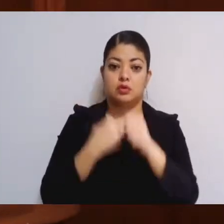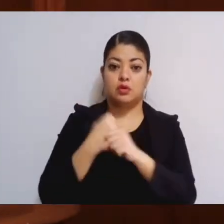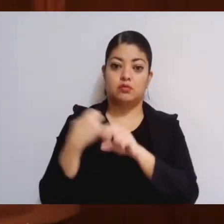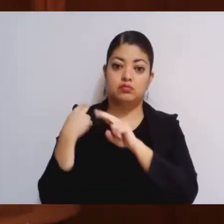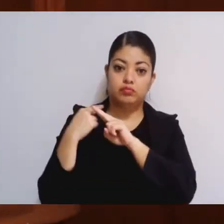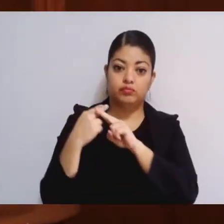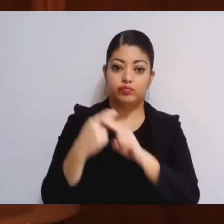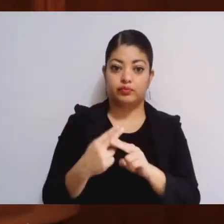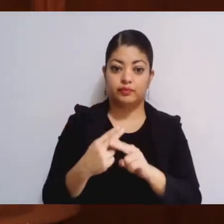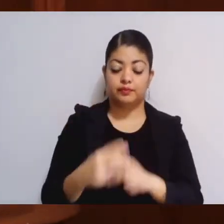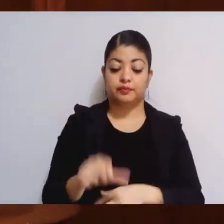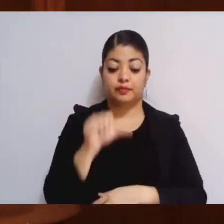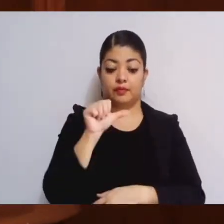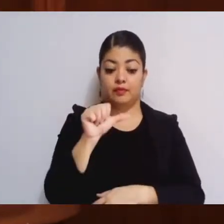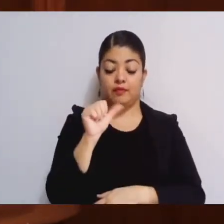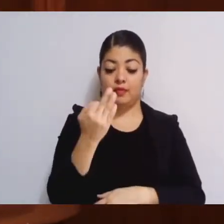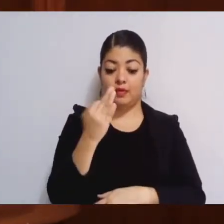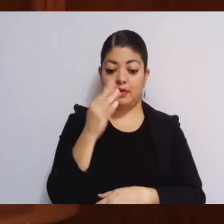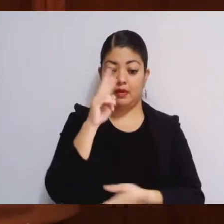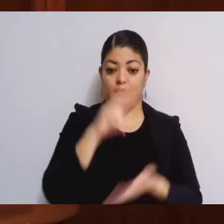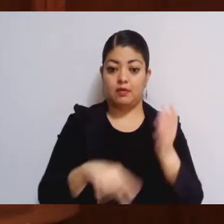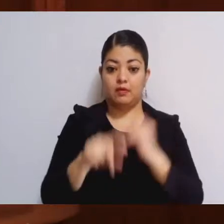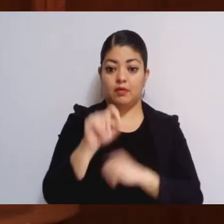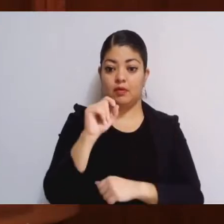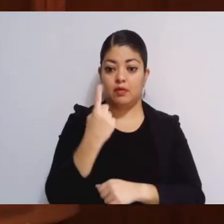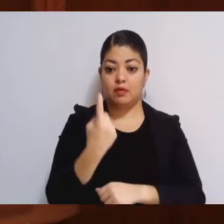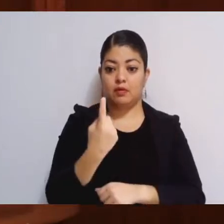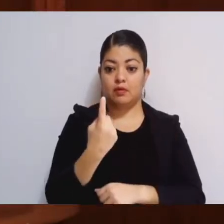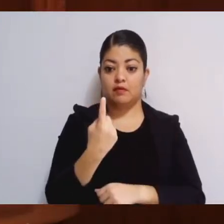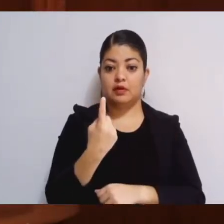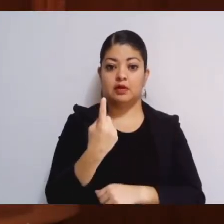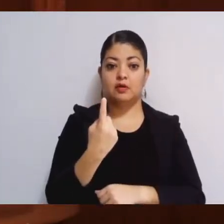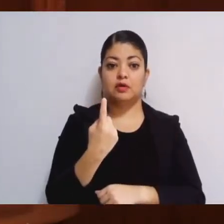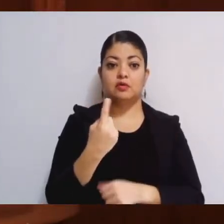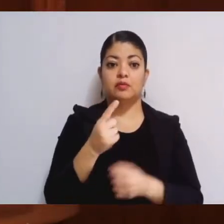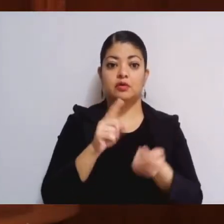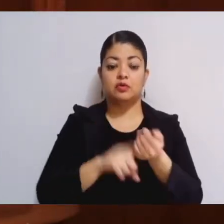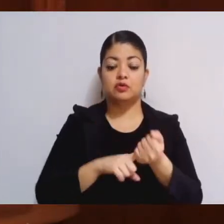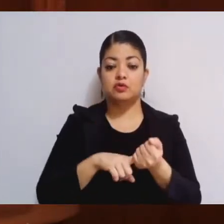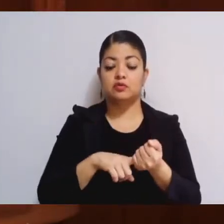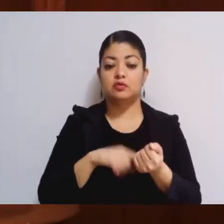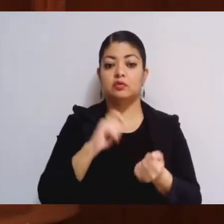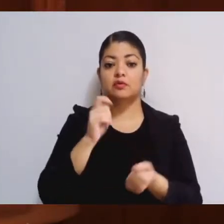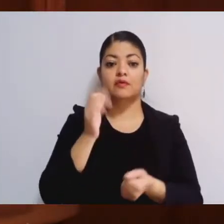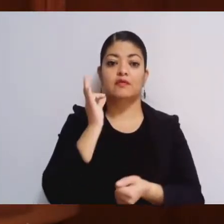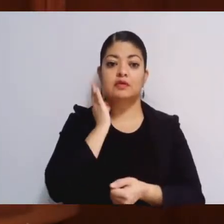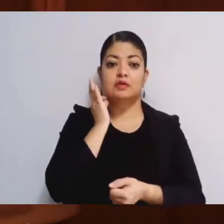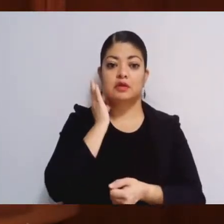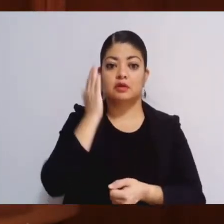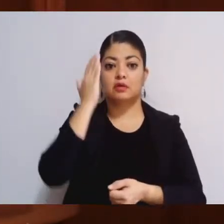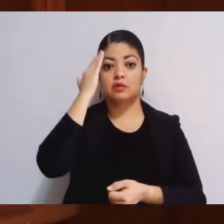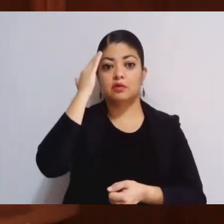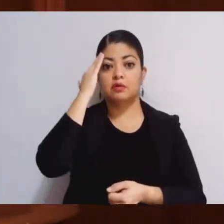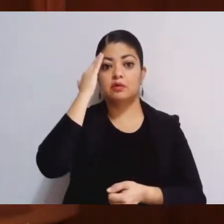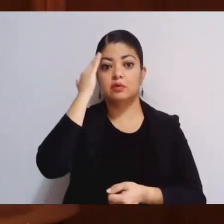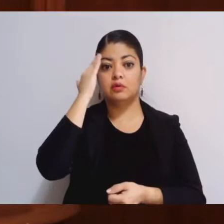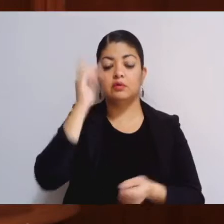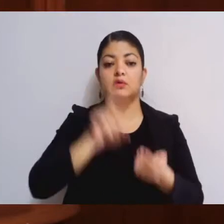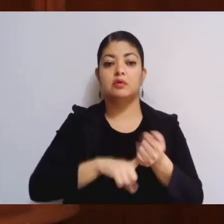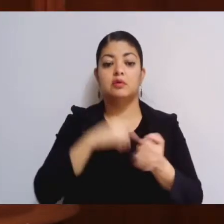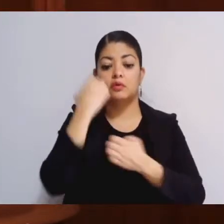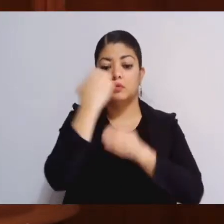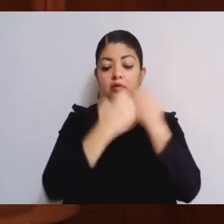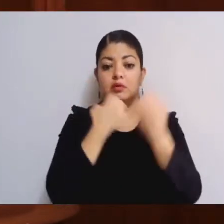El 16 de febrero del 2021 se dio la ausencia definitiva del Fiscal General, por lo que en observancia de lo